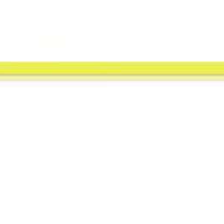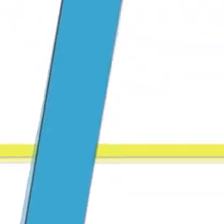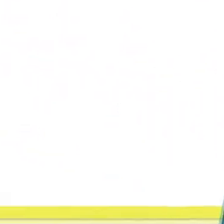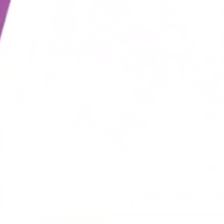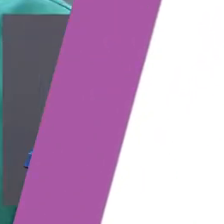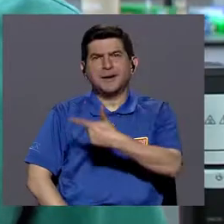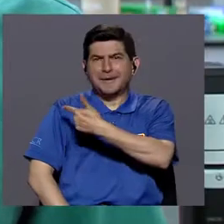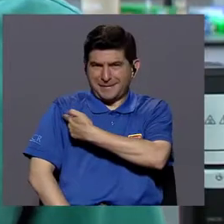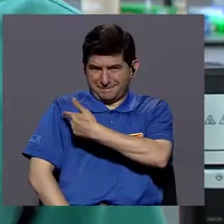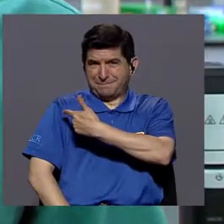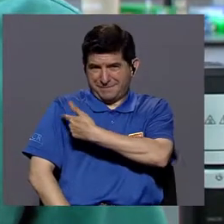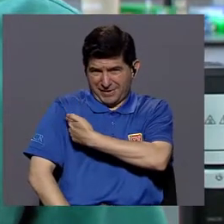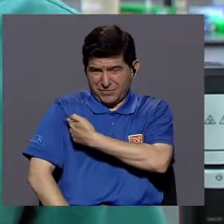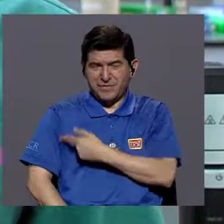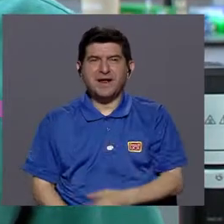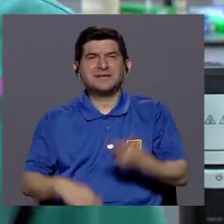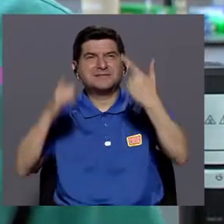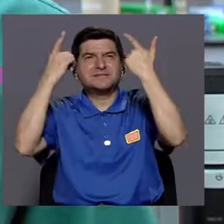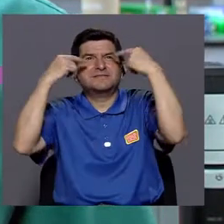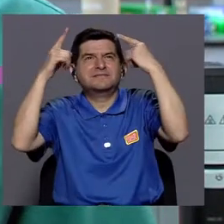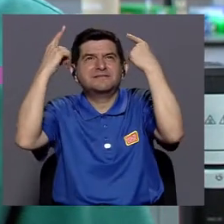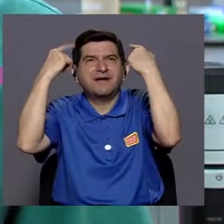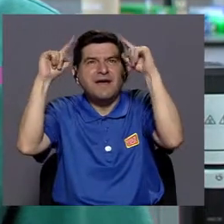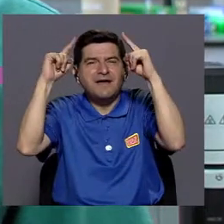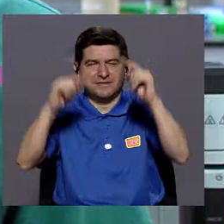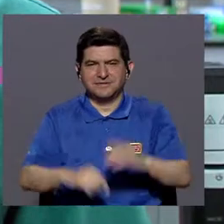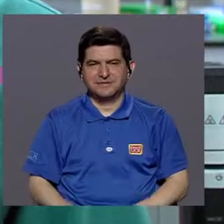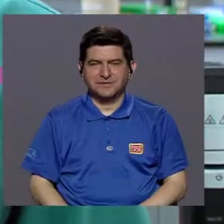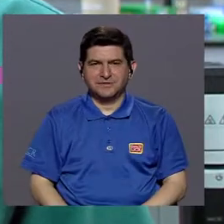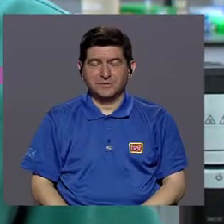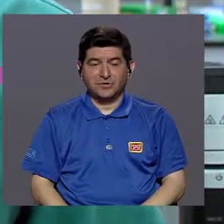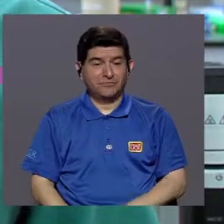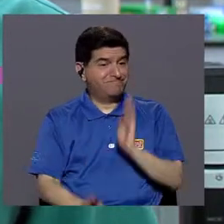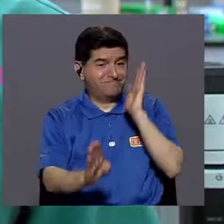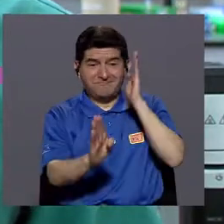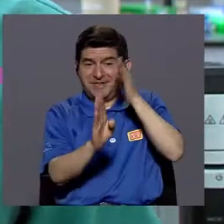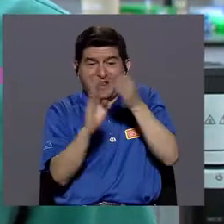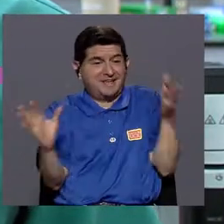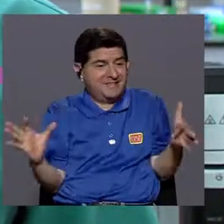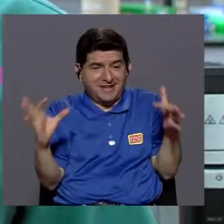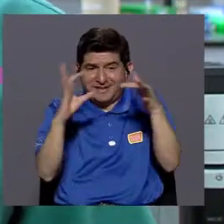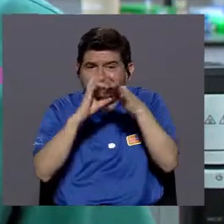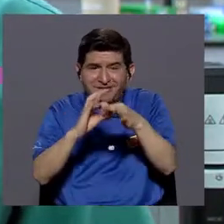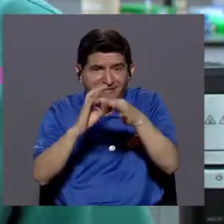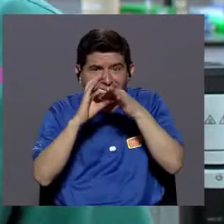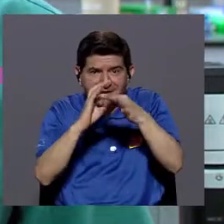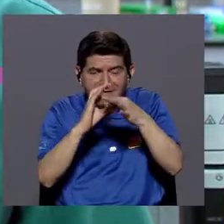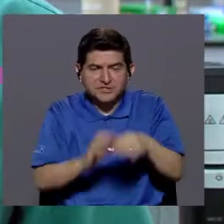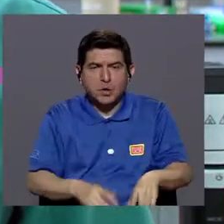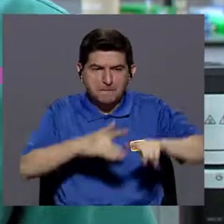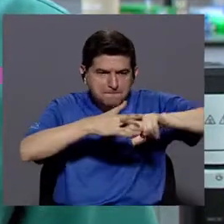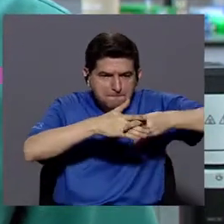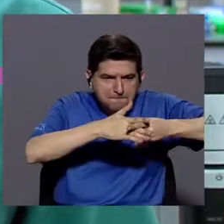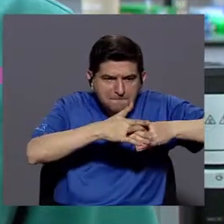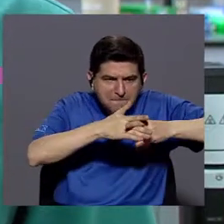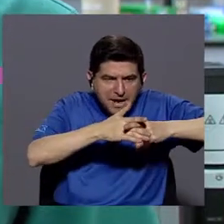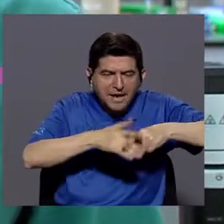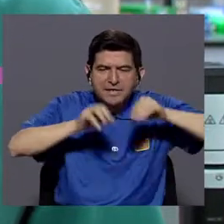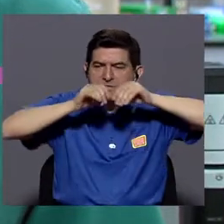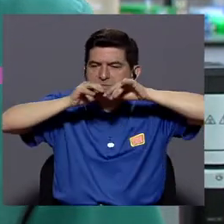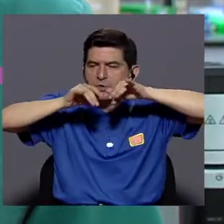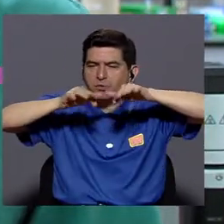En términos de vacunas, la efectividad de una vacuna va a ser directamente proporcional al